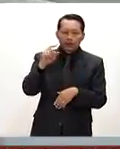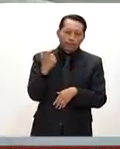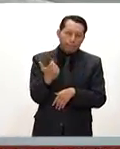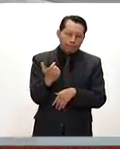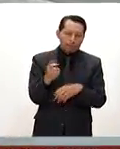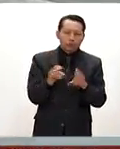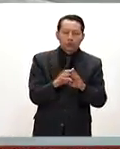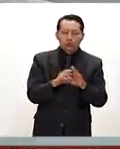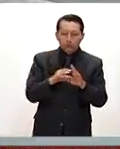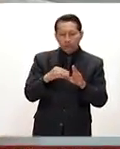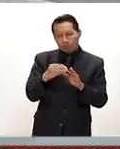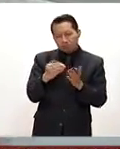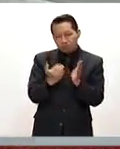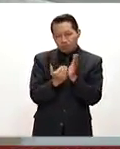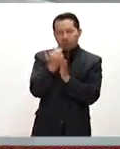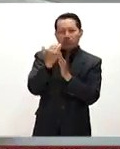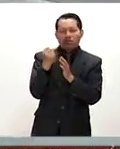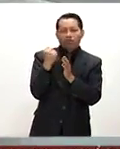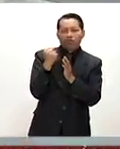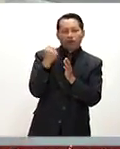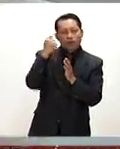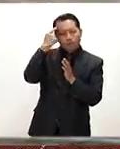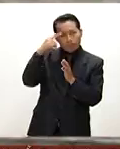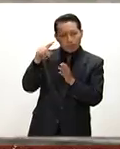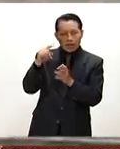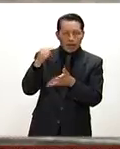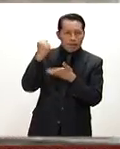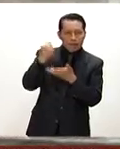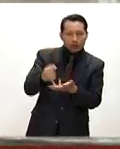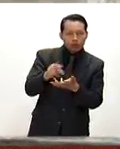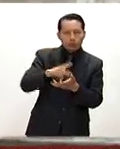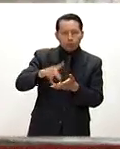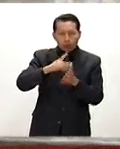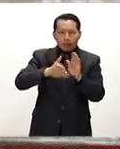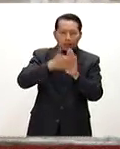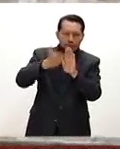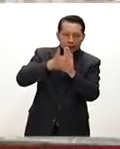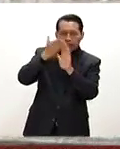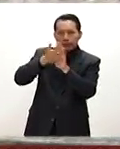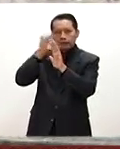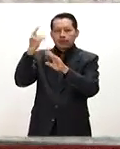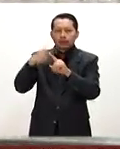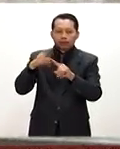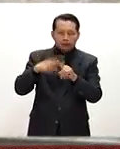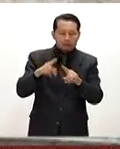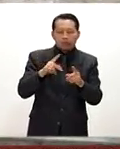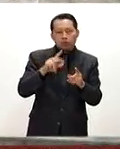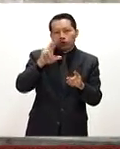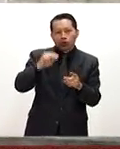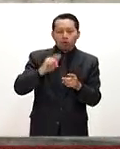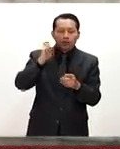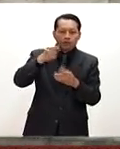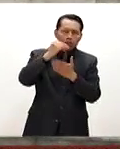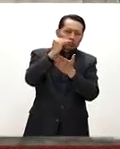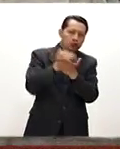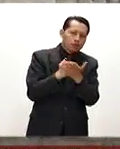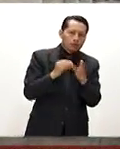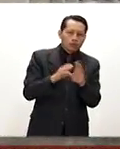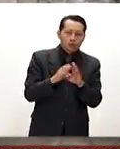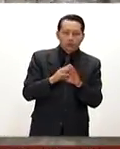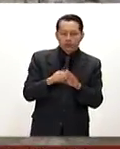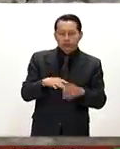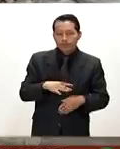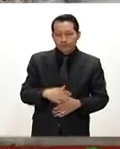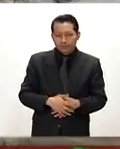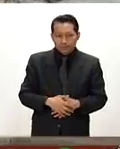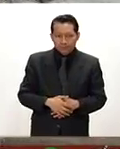un incremento importante de inversión pública y de infraestructura. De hecho, veremos una reducción con respecto al año anterior.